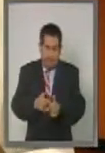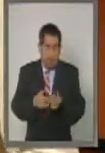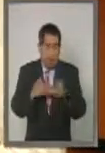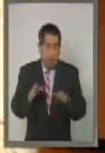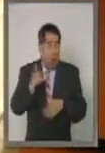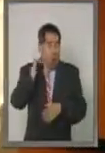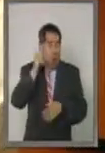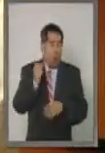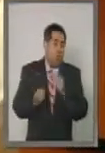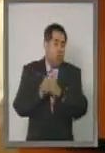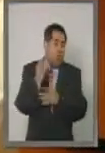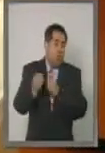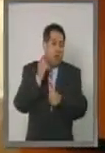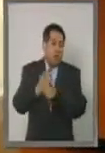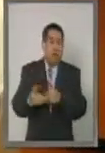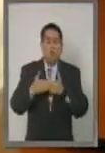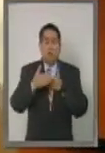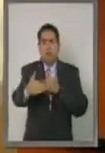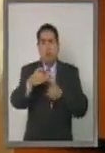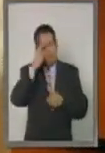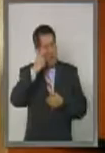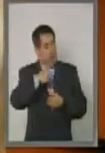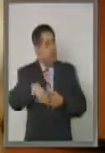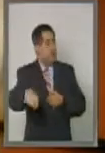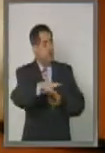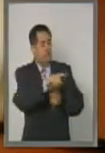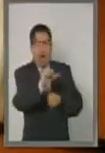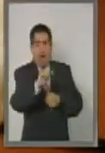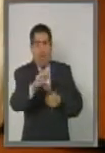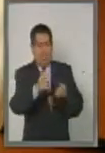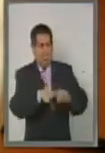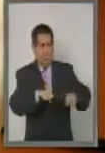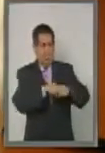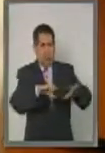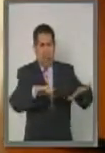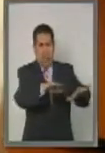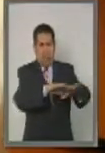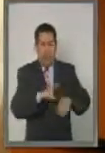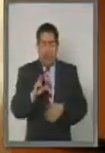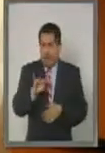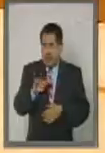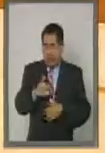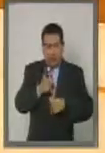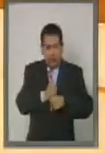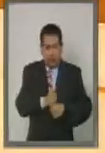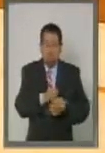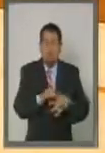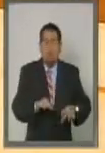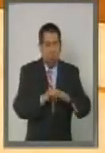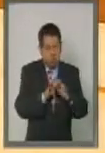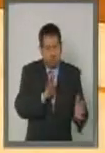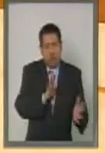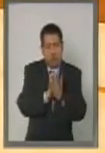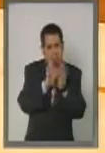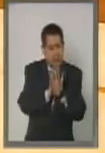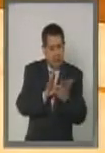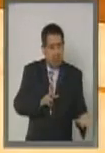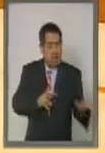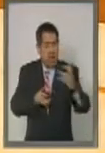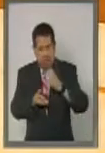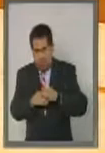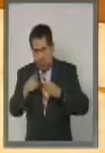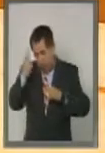capítulo en donde la sociedad civil y las víctimas tendrán un papel fundamental en el diseño e